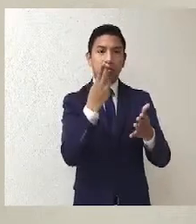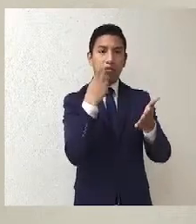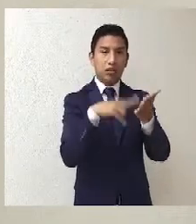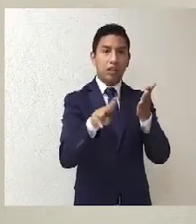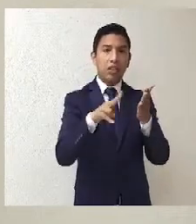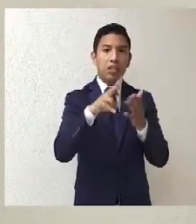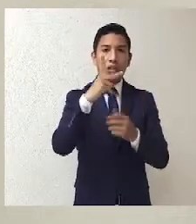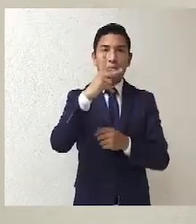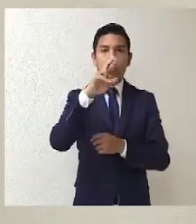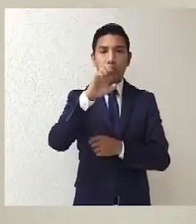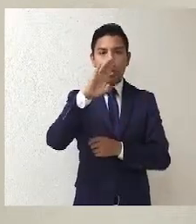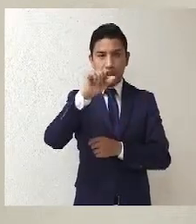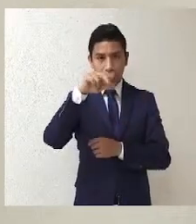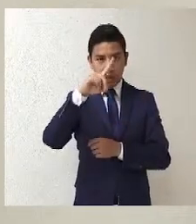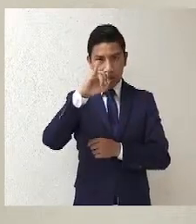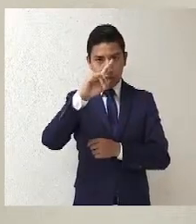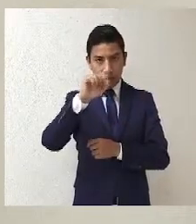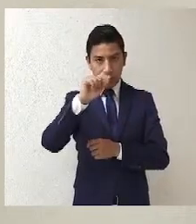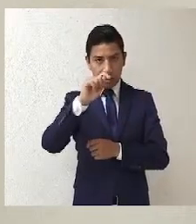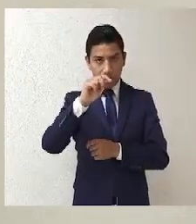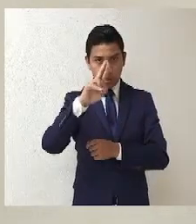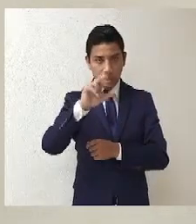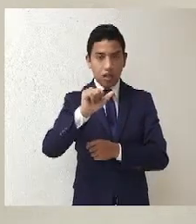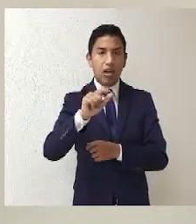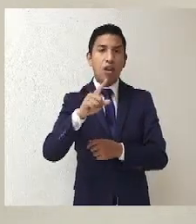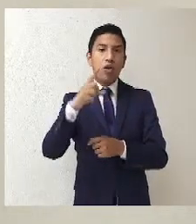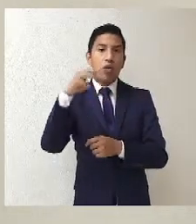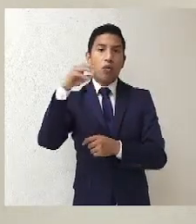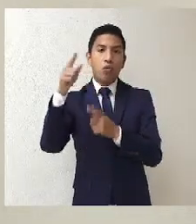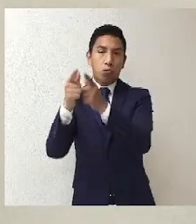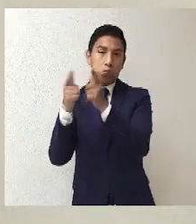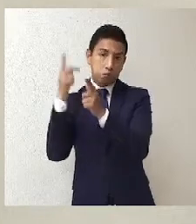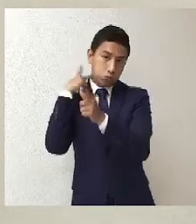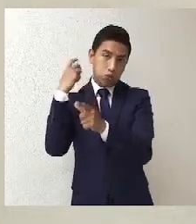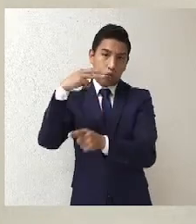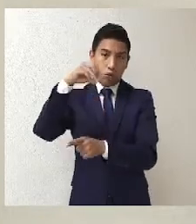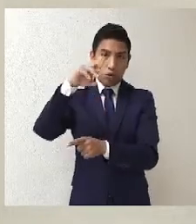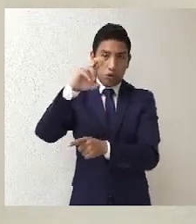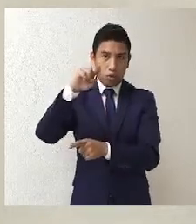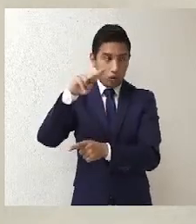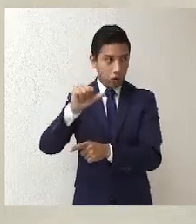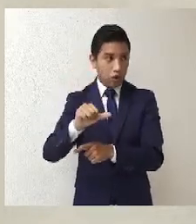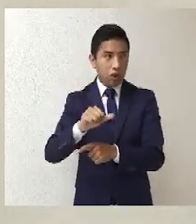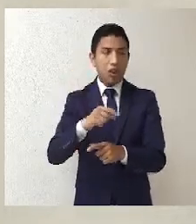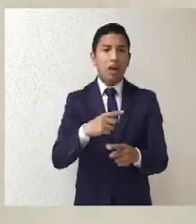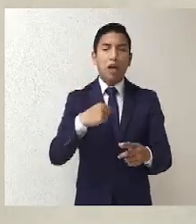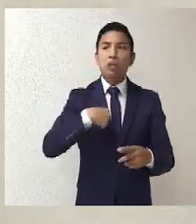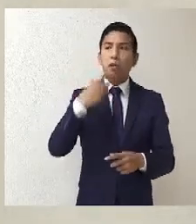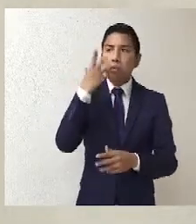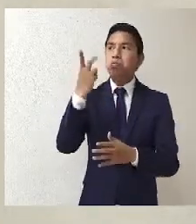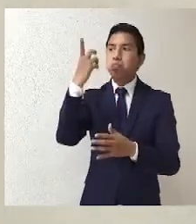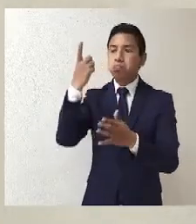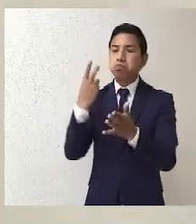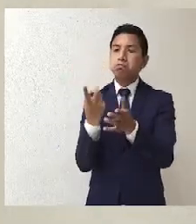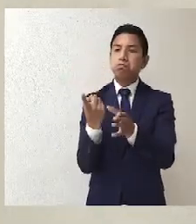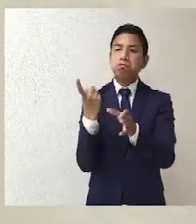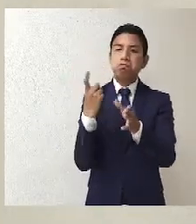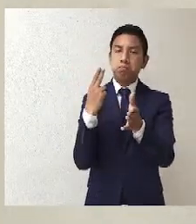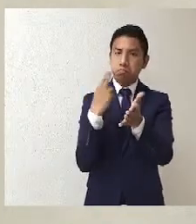a la precandidatura para la gubernatura por parte de Morena. Uno de los tantos aspirantes quiso registrarse.